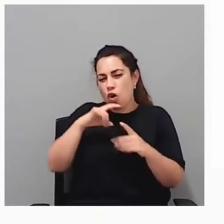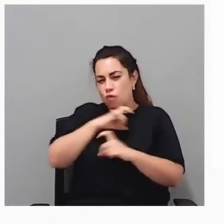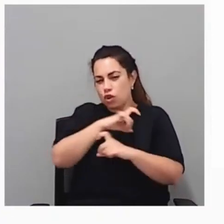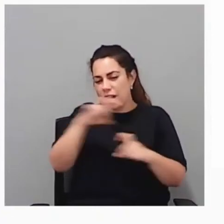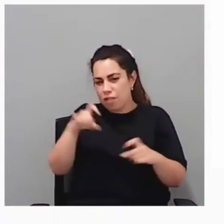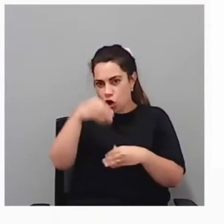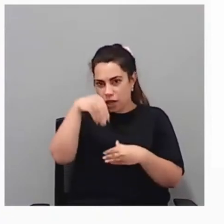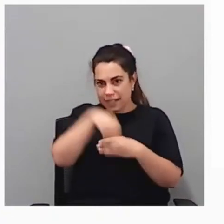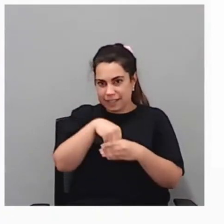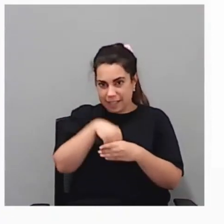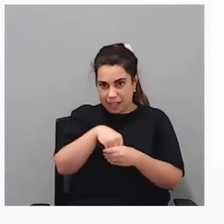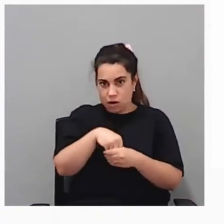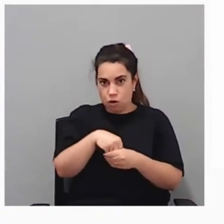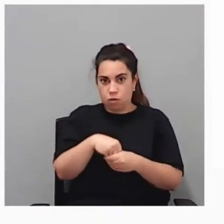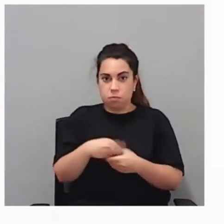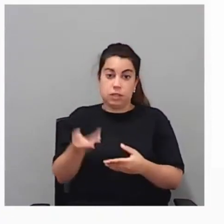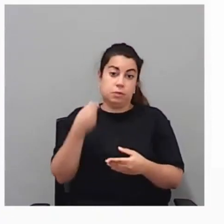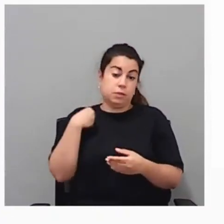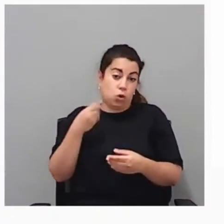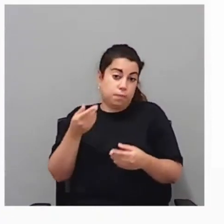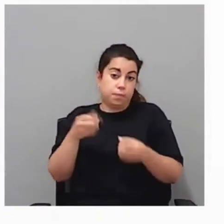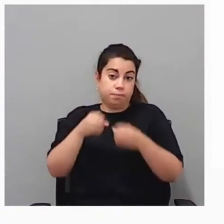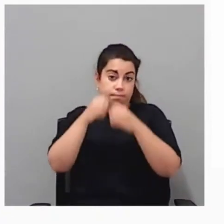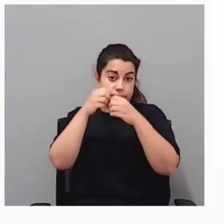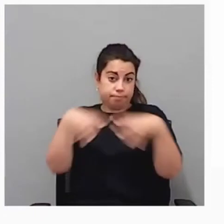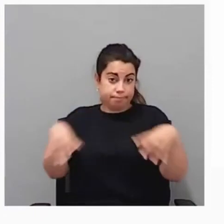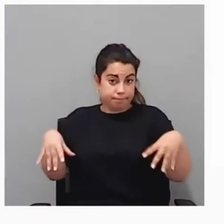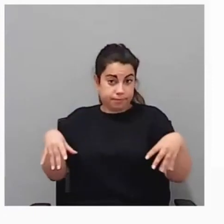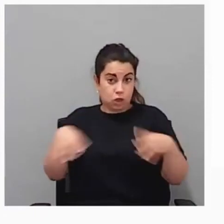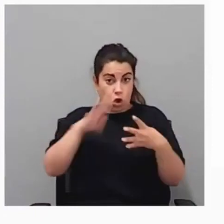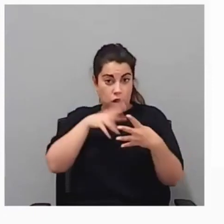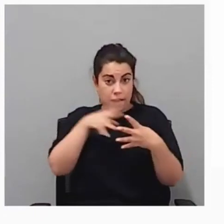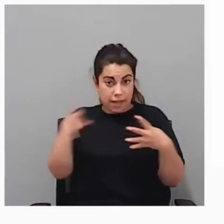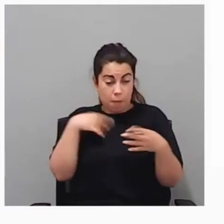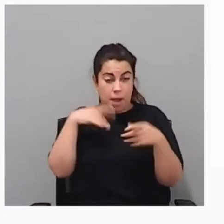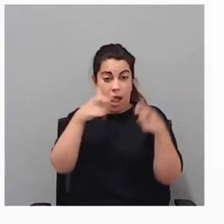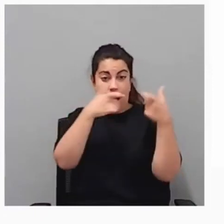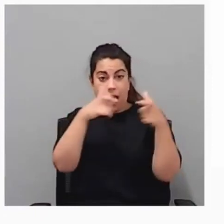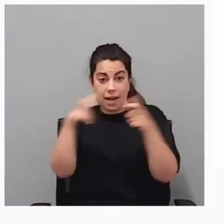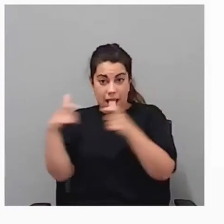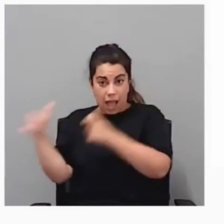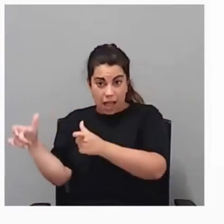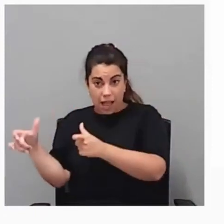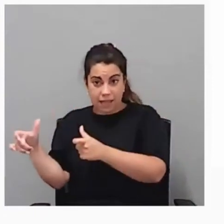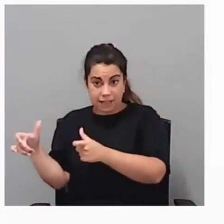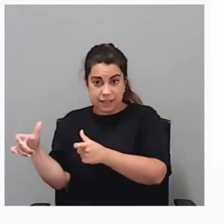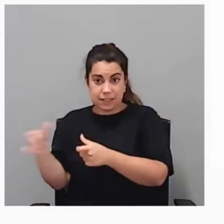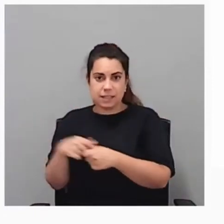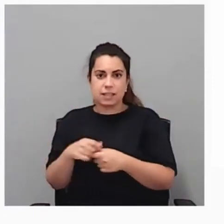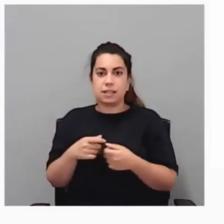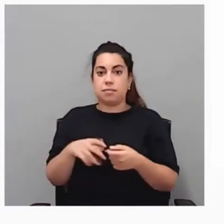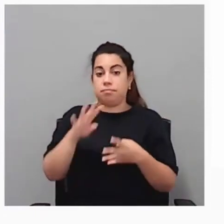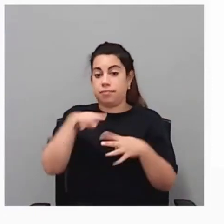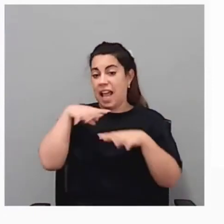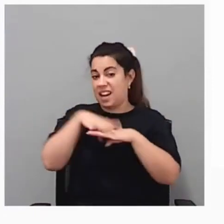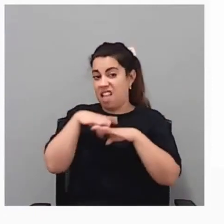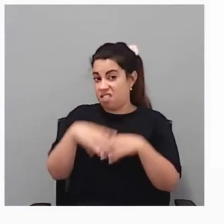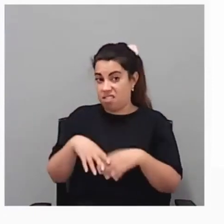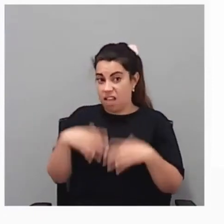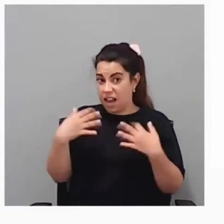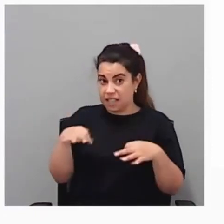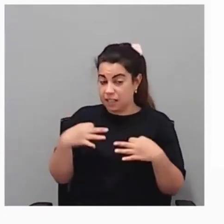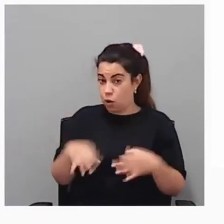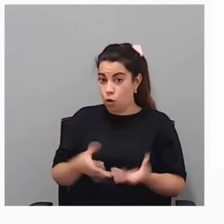organigrama, patronato, dirección, las distintas áreas y de ahí para abajo, un organigrama de red clásico. Y como